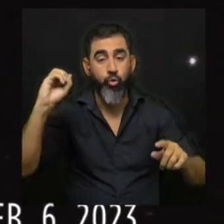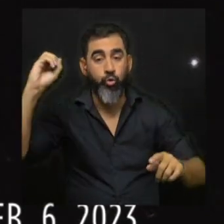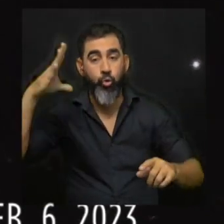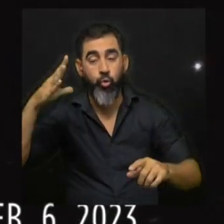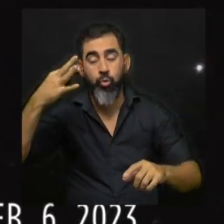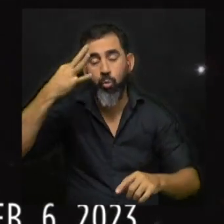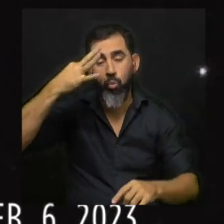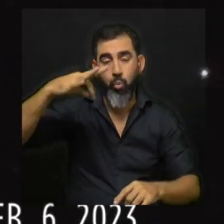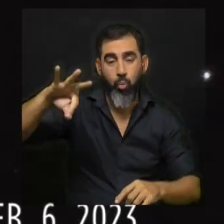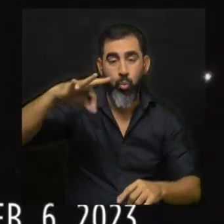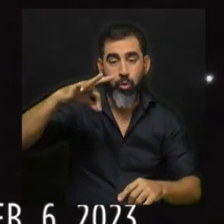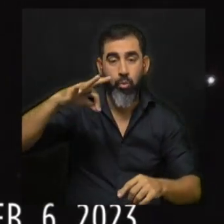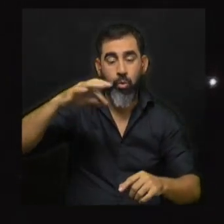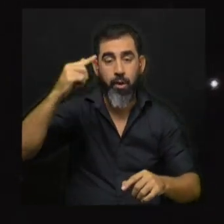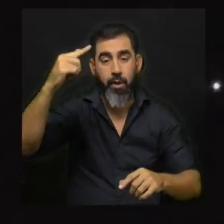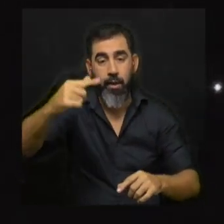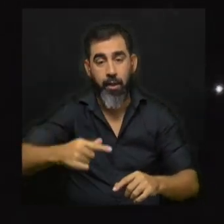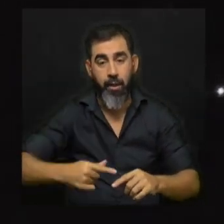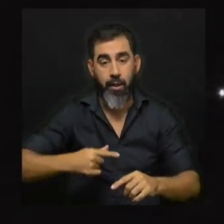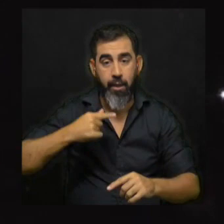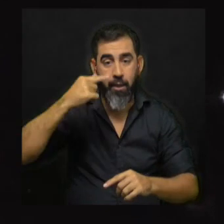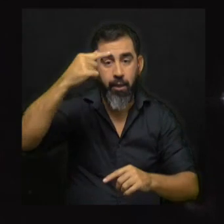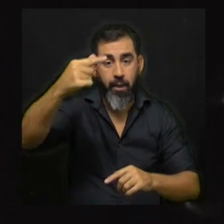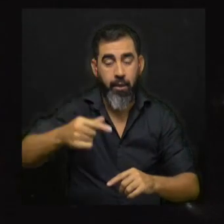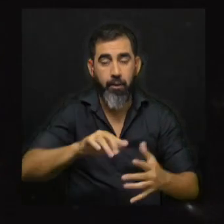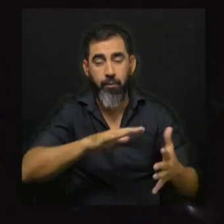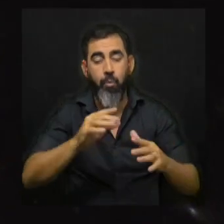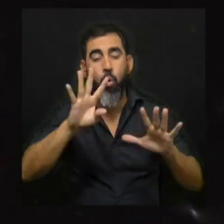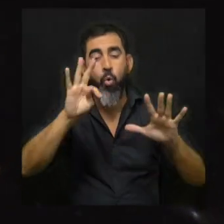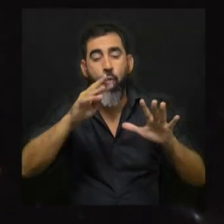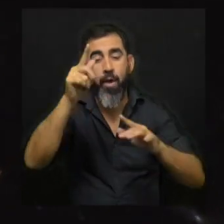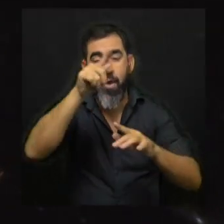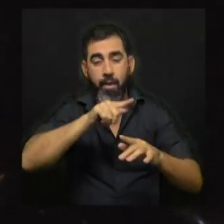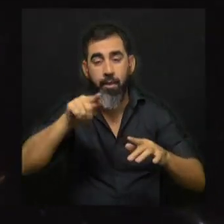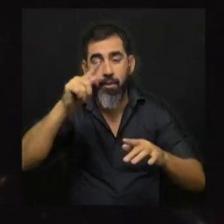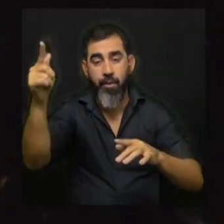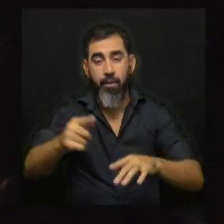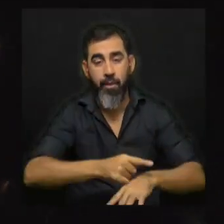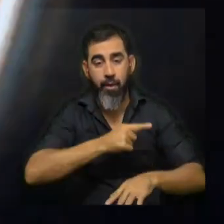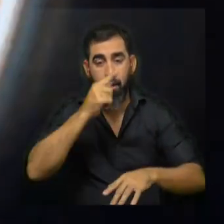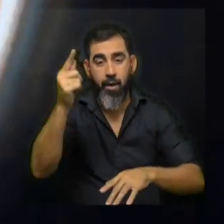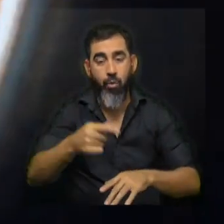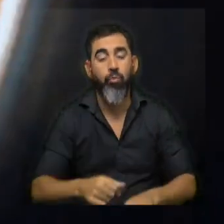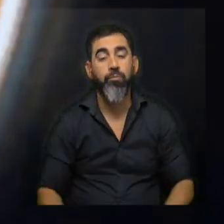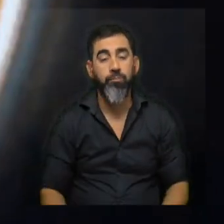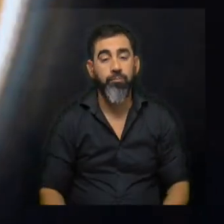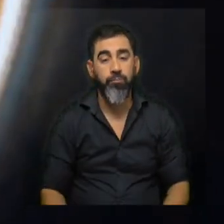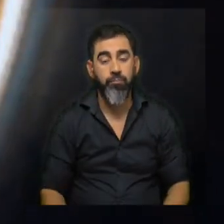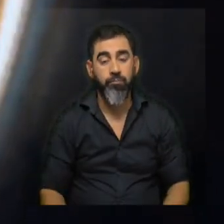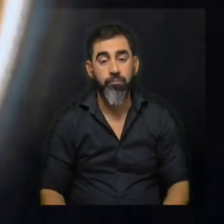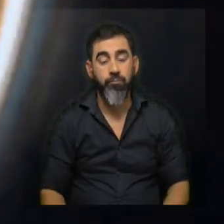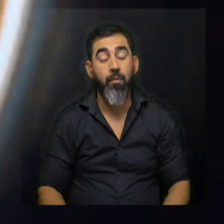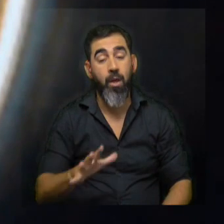único. Gira de lado en un ángulo de aproximadamente 90 grados desde el plano de su órbita. Esto provoca